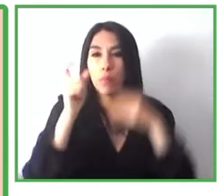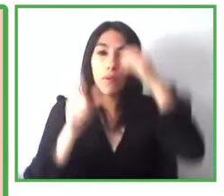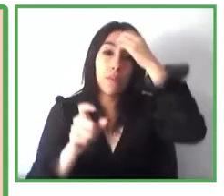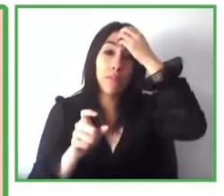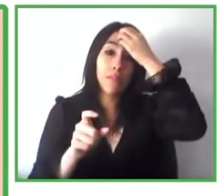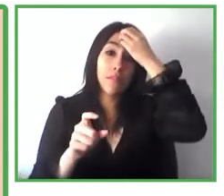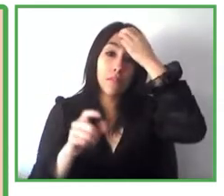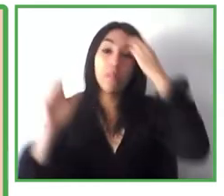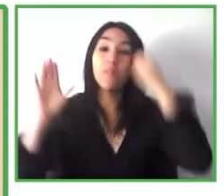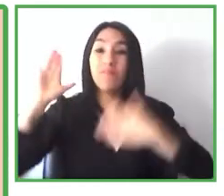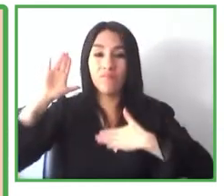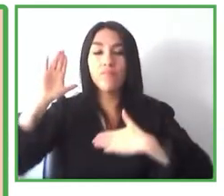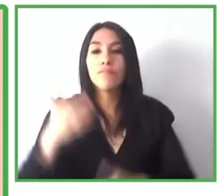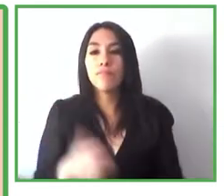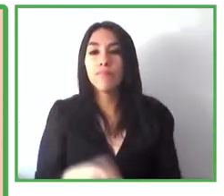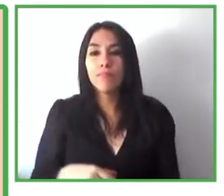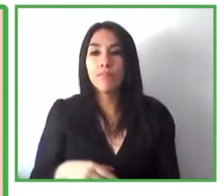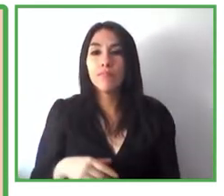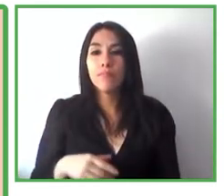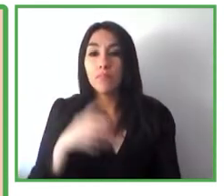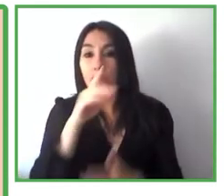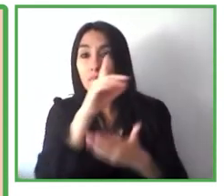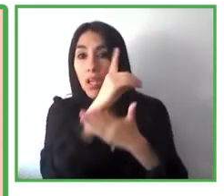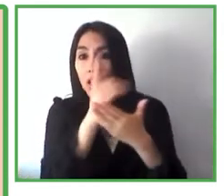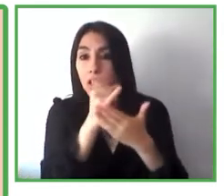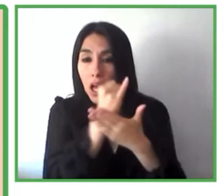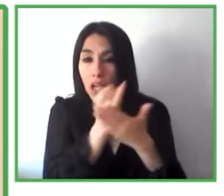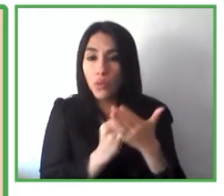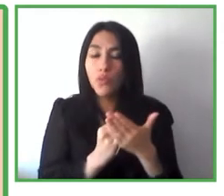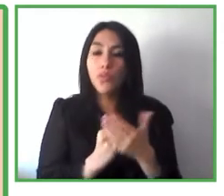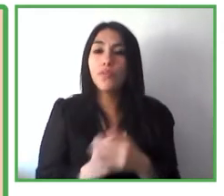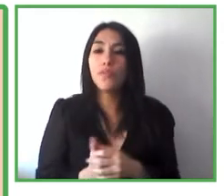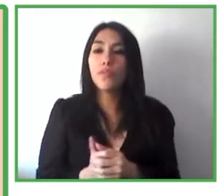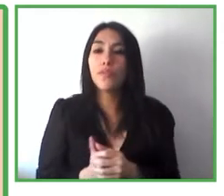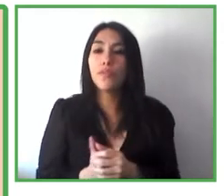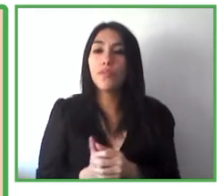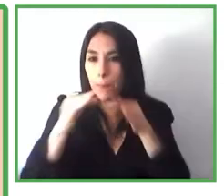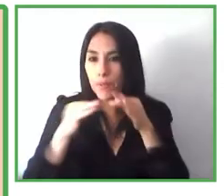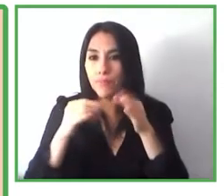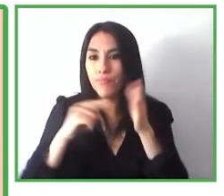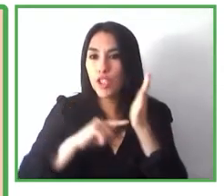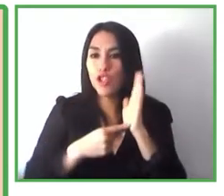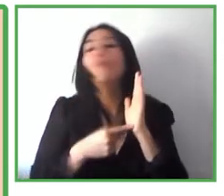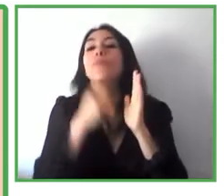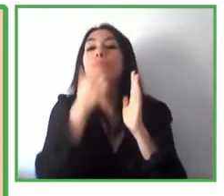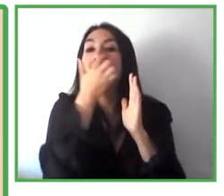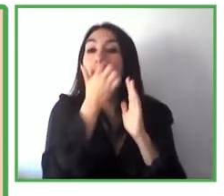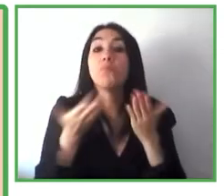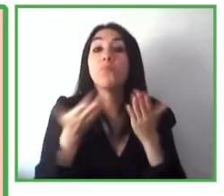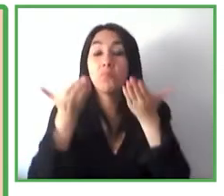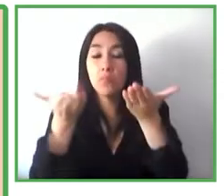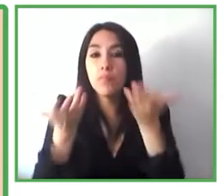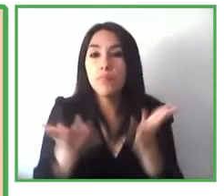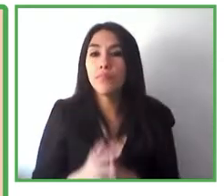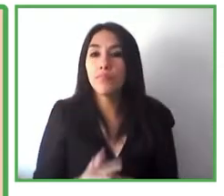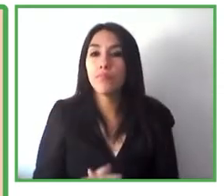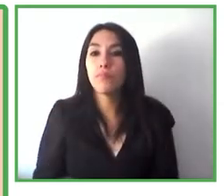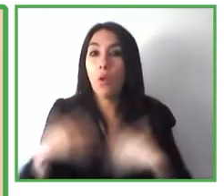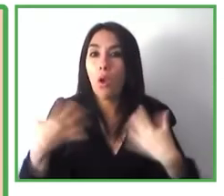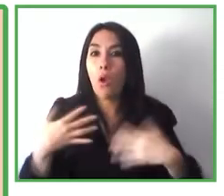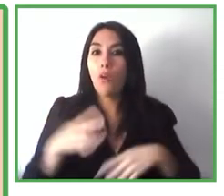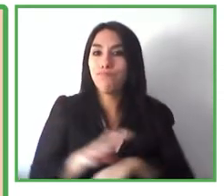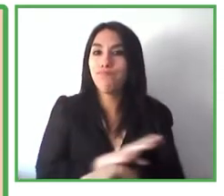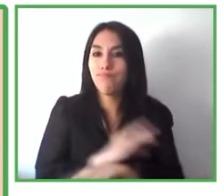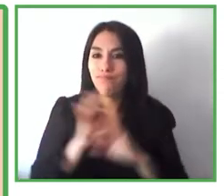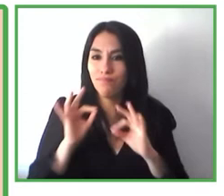también es importante hablar de tecnología que sirve para ofrecer una sensorialidad añadida como una manera de conseguir una